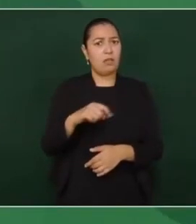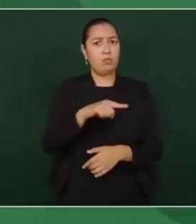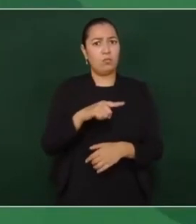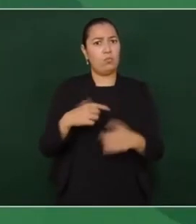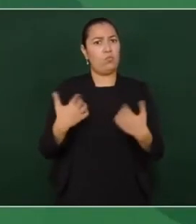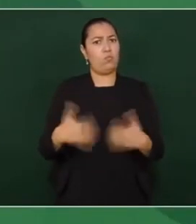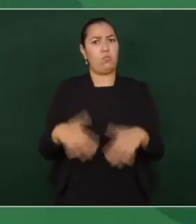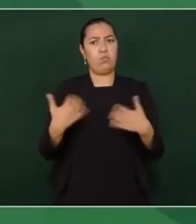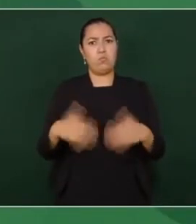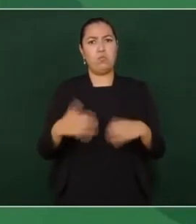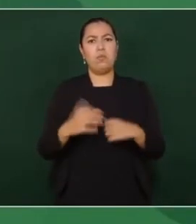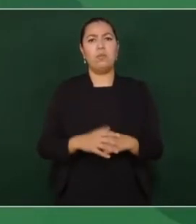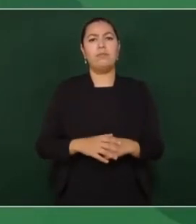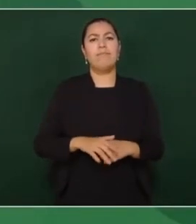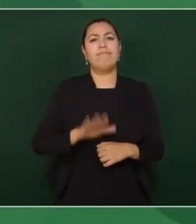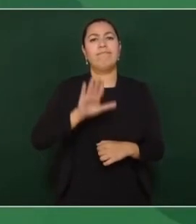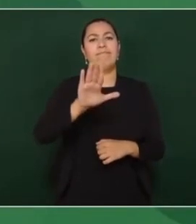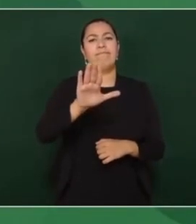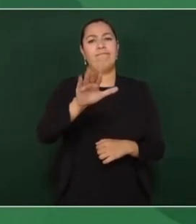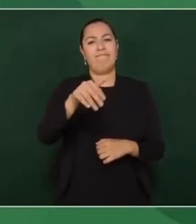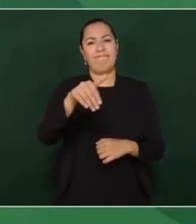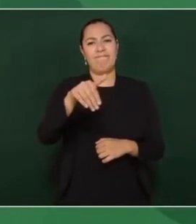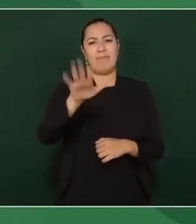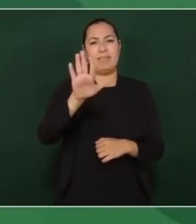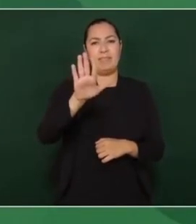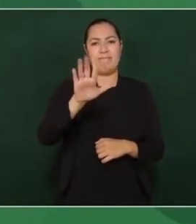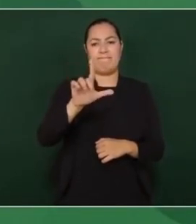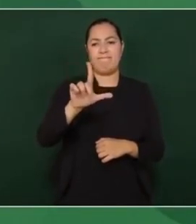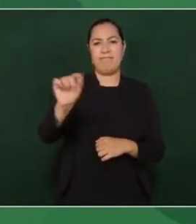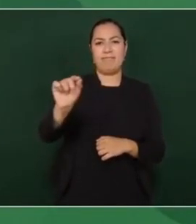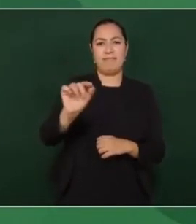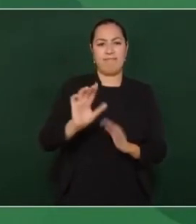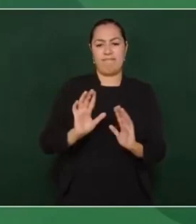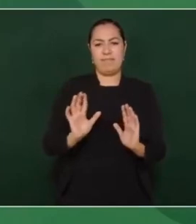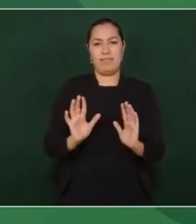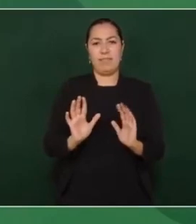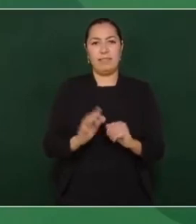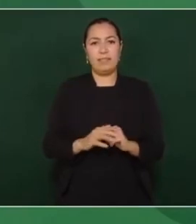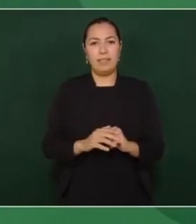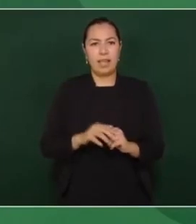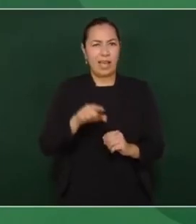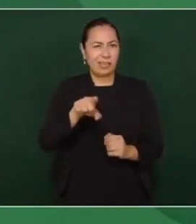vete, ahí hay algo.